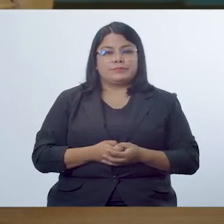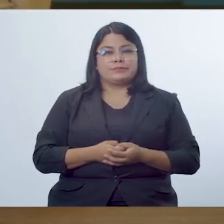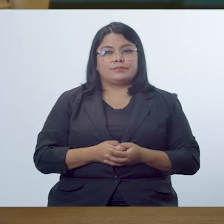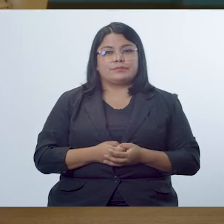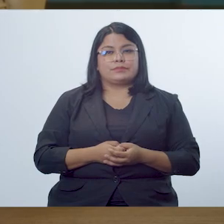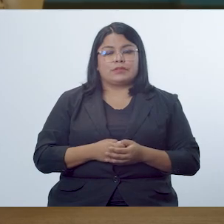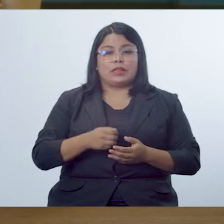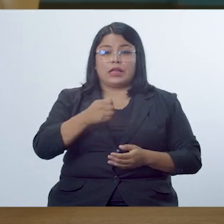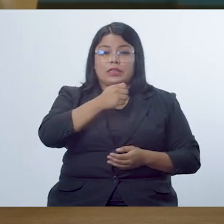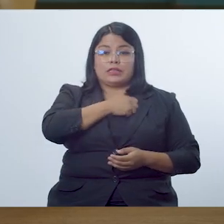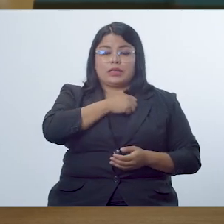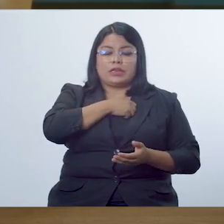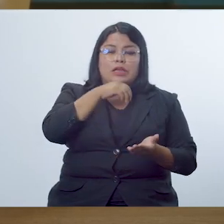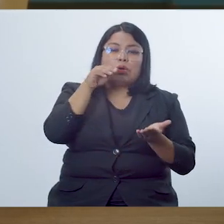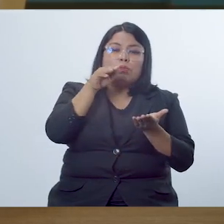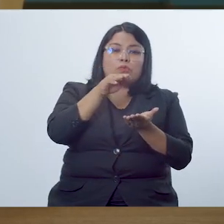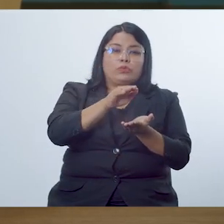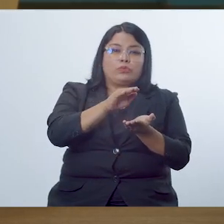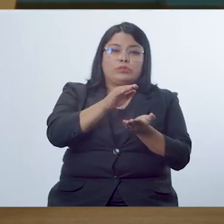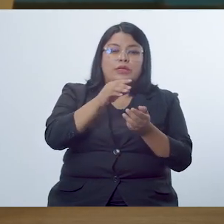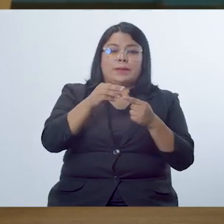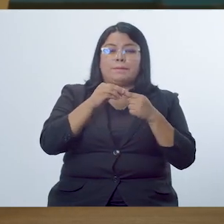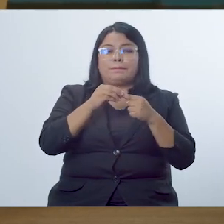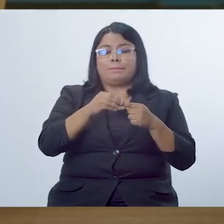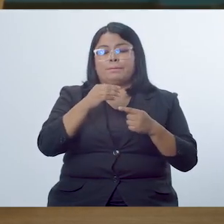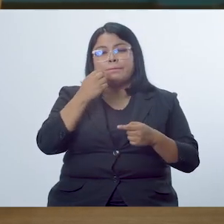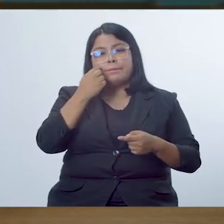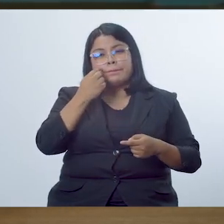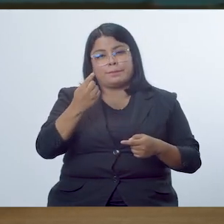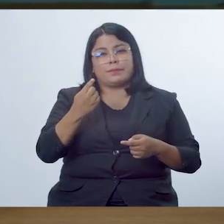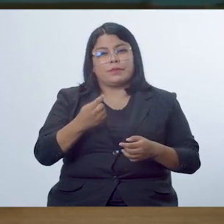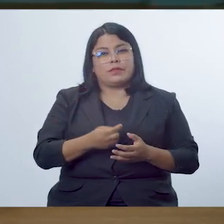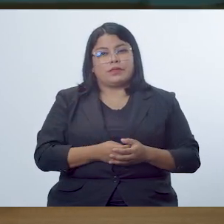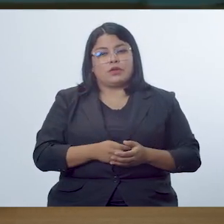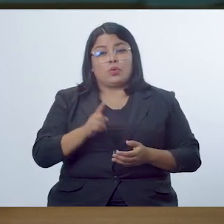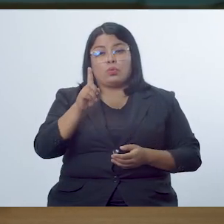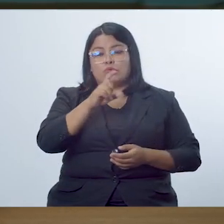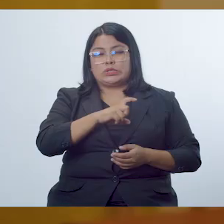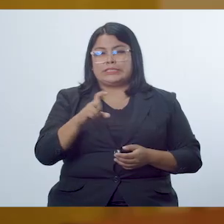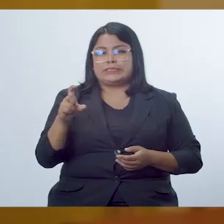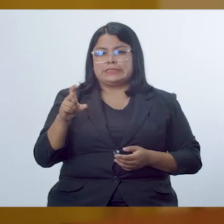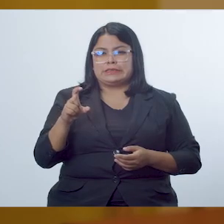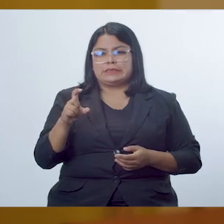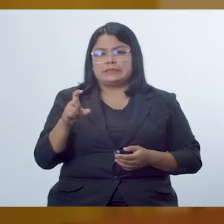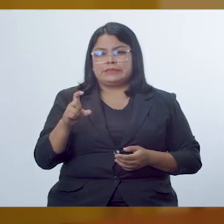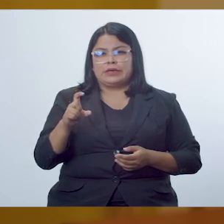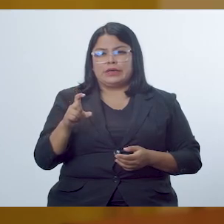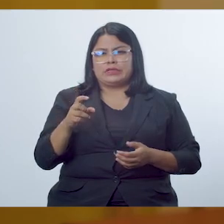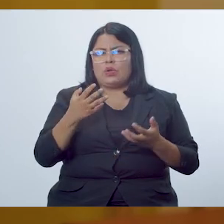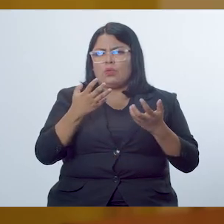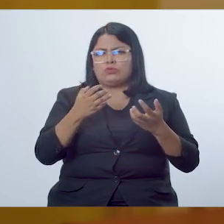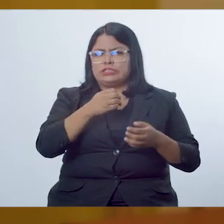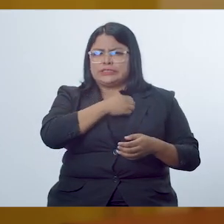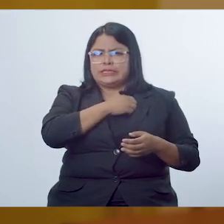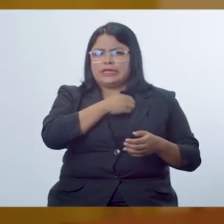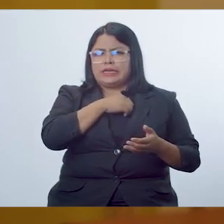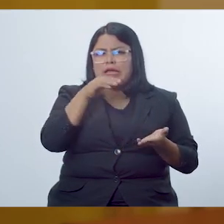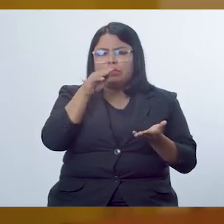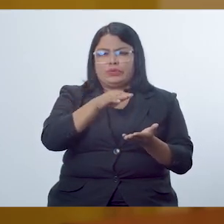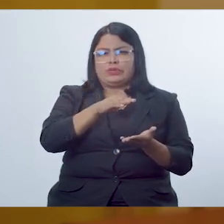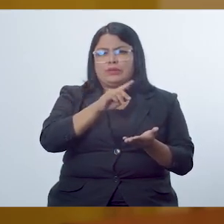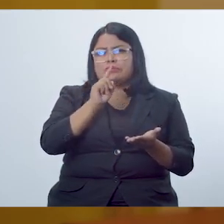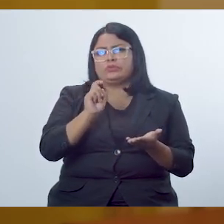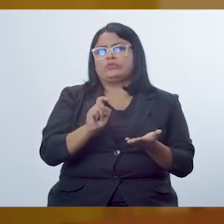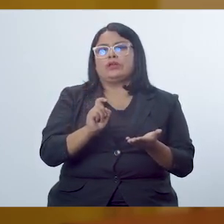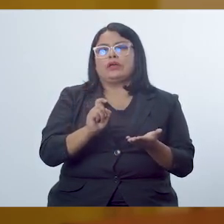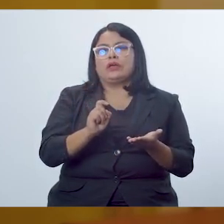estudiantado. ¿El producto de unidad se ve específicamente durante una semana o hay varios